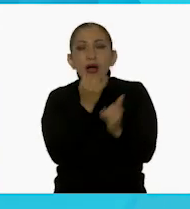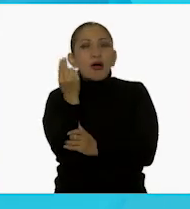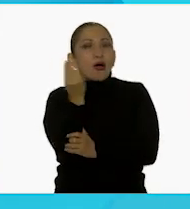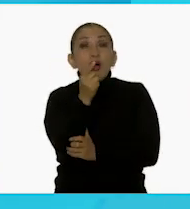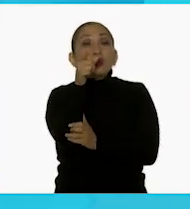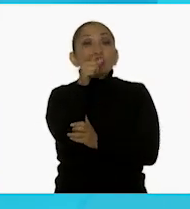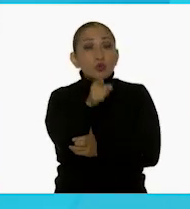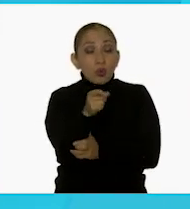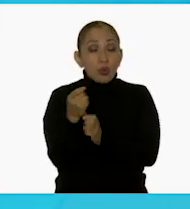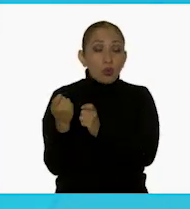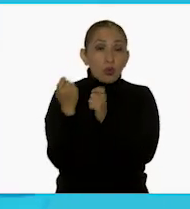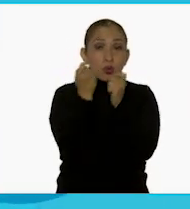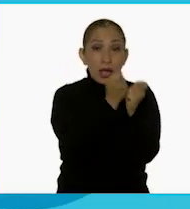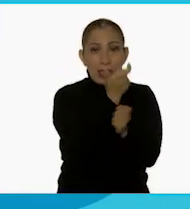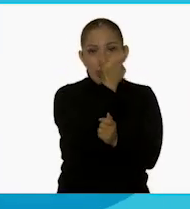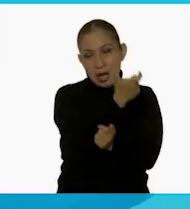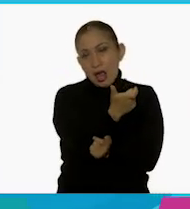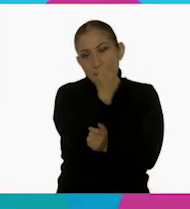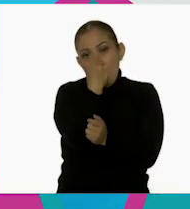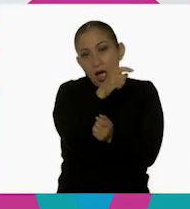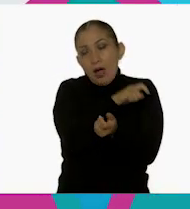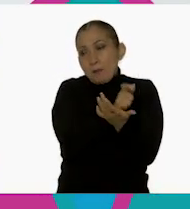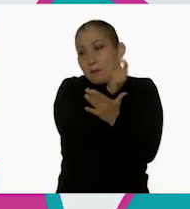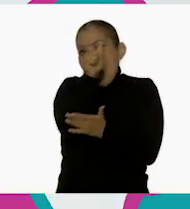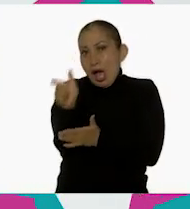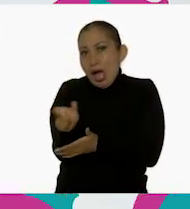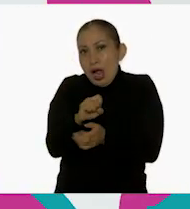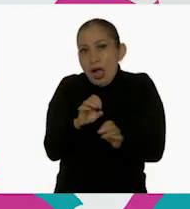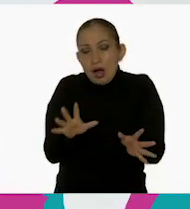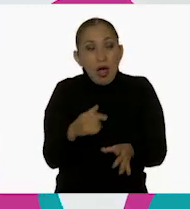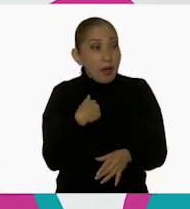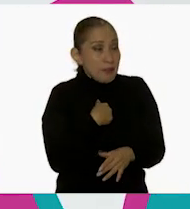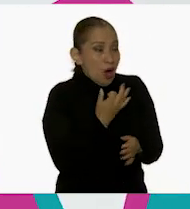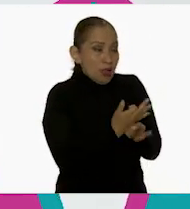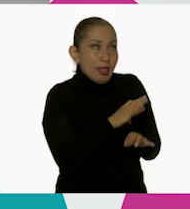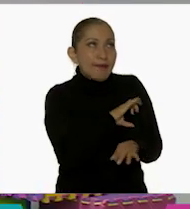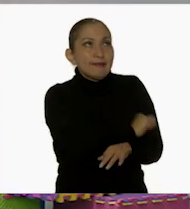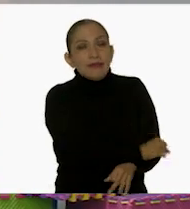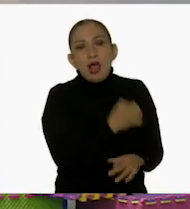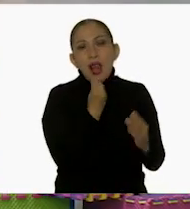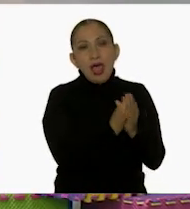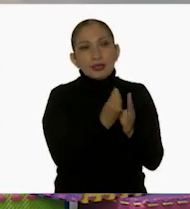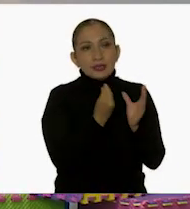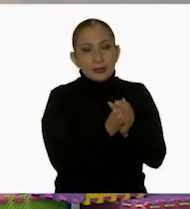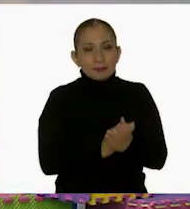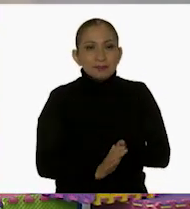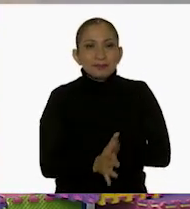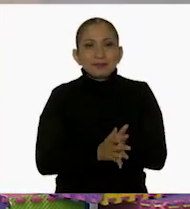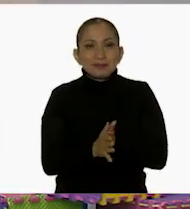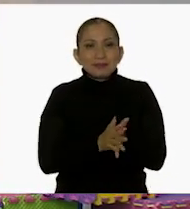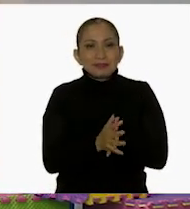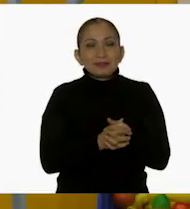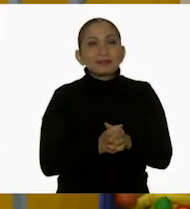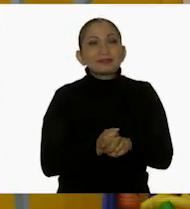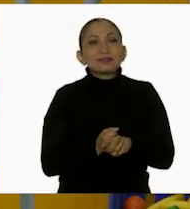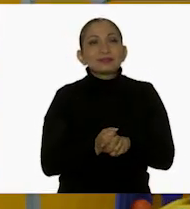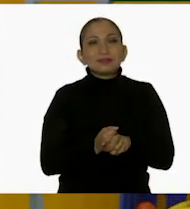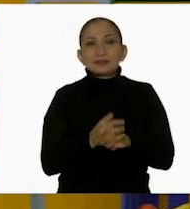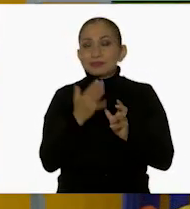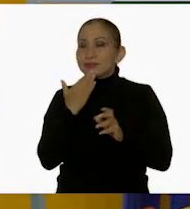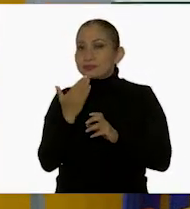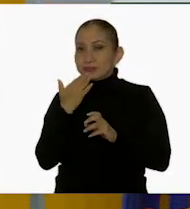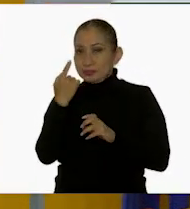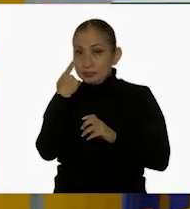necesito darte dinero porque tienes que pagar, ¿no? ¡Ah, es mi momento favorito de la clase! A ver. Bueno,